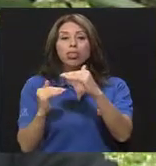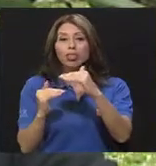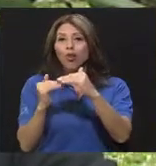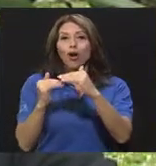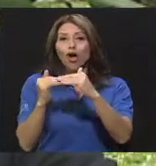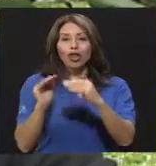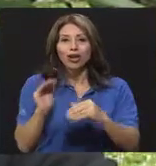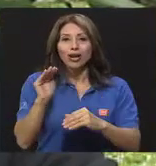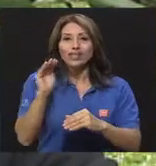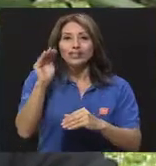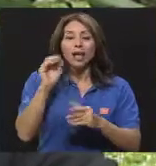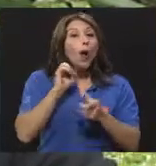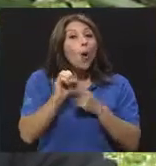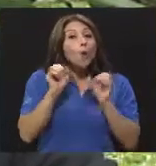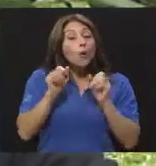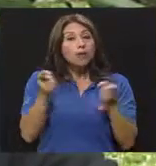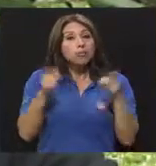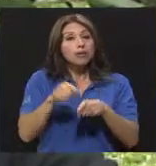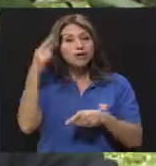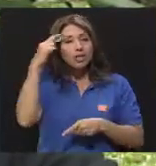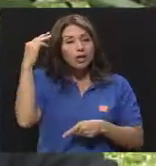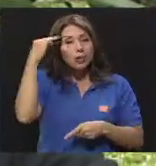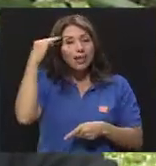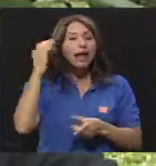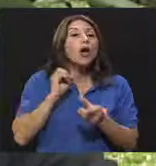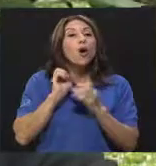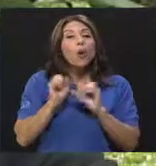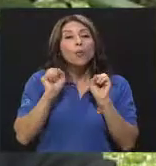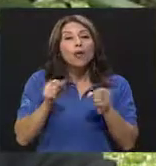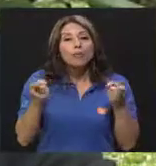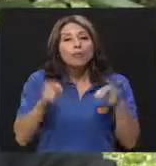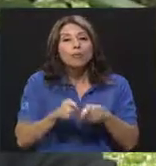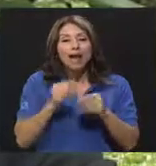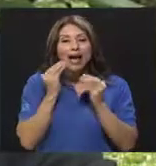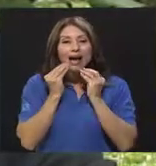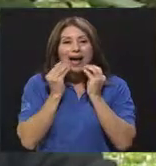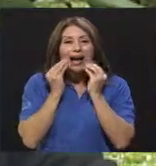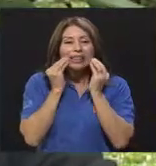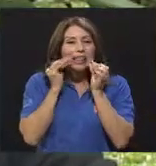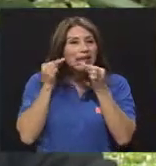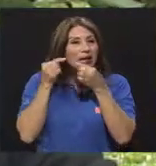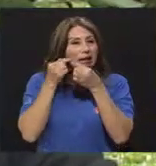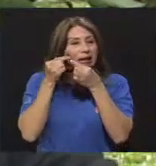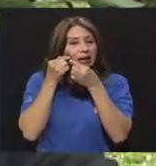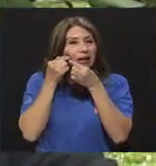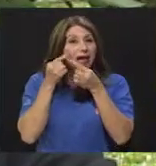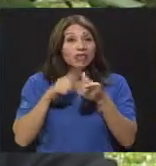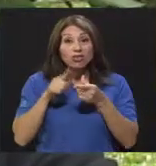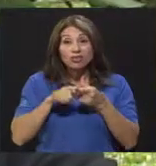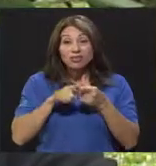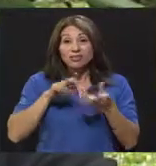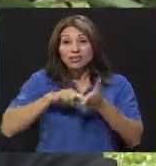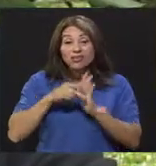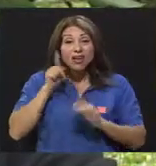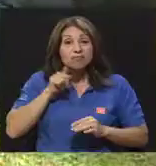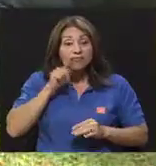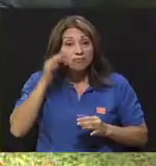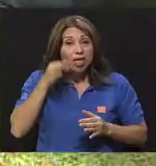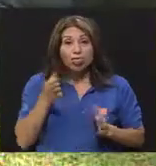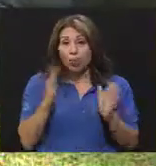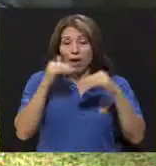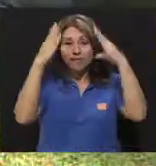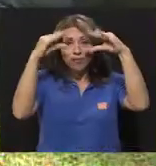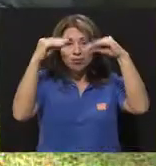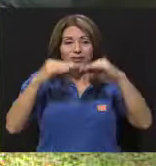acné. O sea, estamos diciendo un 51% todavía maneja mitos. O está desinformado totalmente. Vamos a parar aquí, doctor.